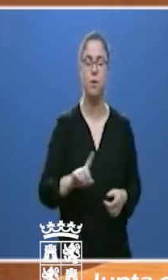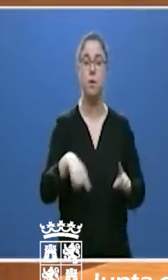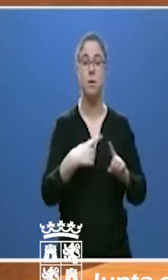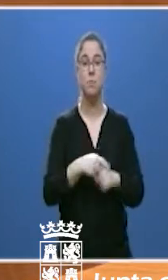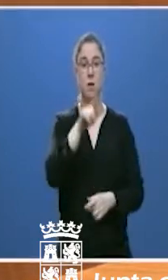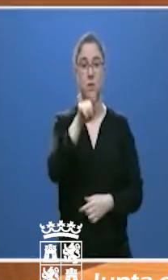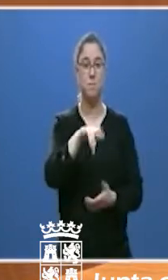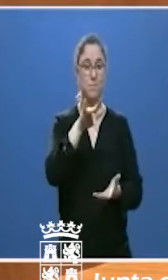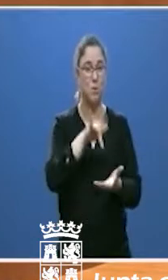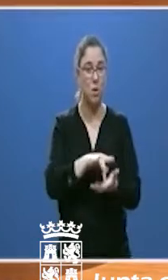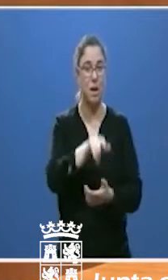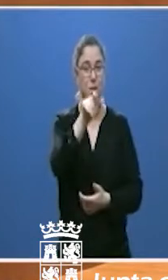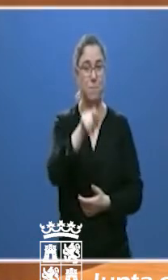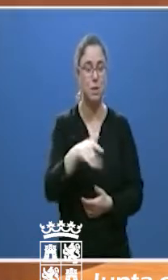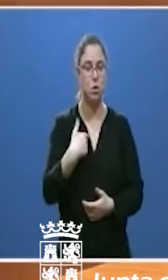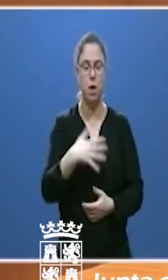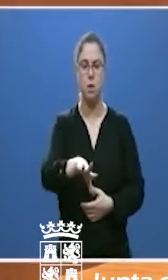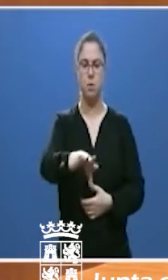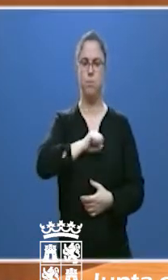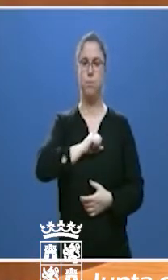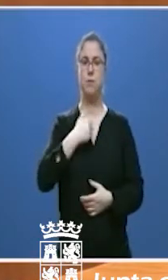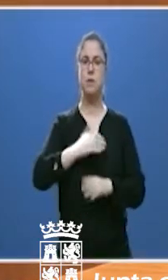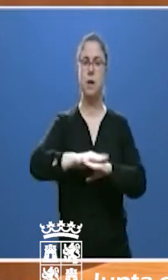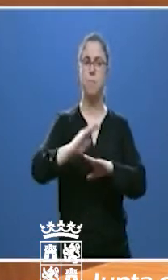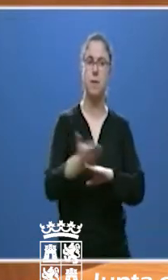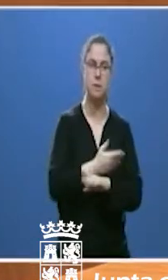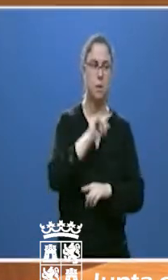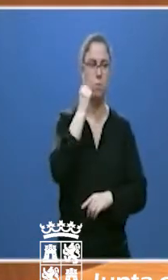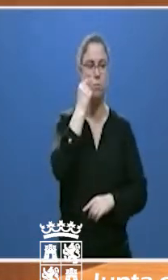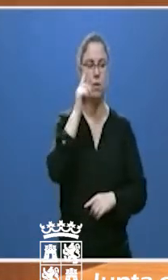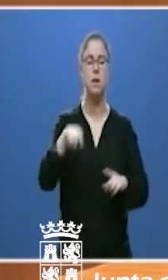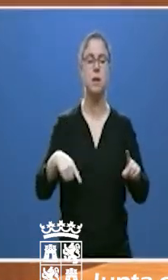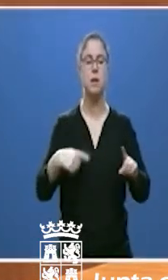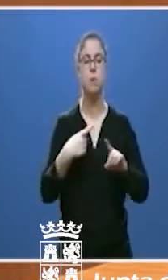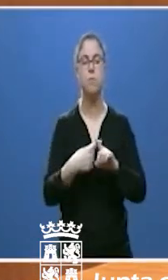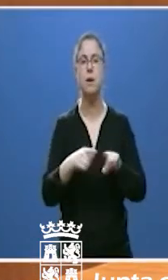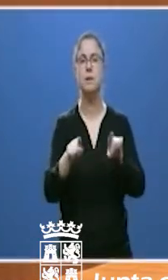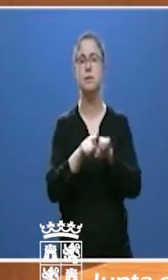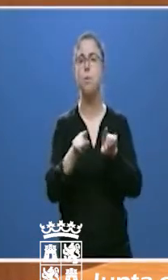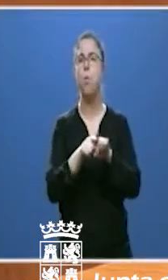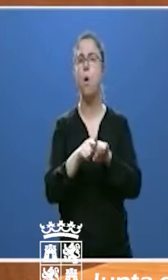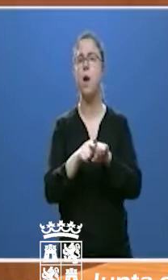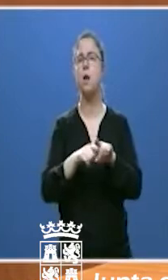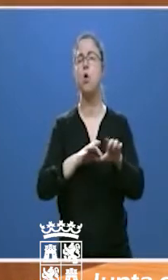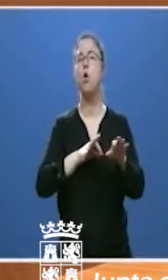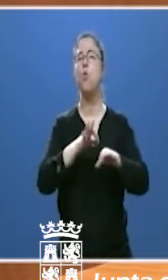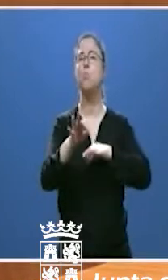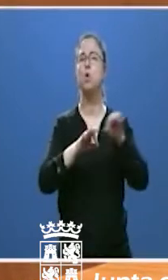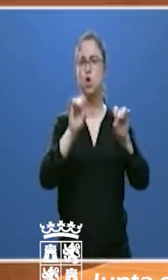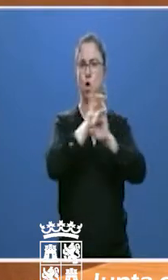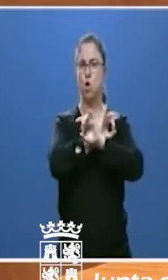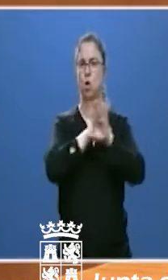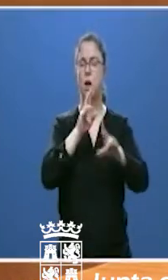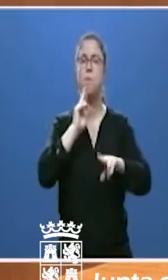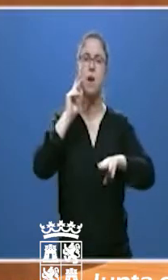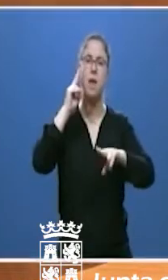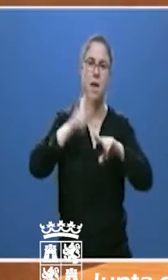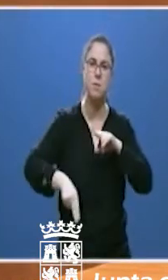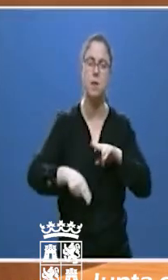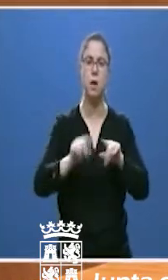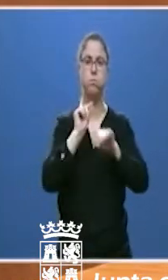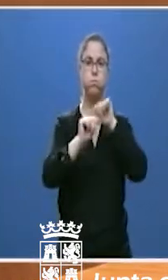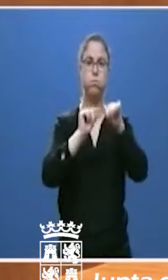personas que hayan alcanzado la inmunidad y contar con protocolos claros y perfectos ante la prevención de contagios.